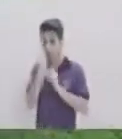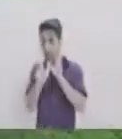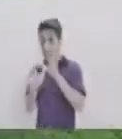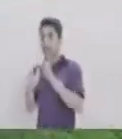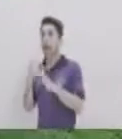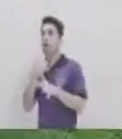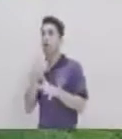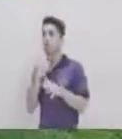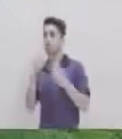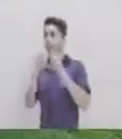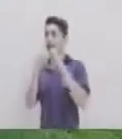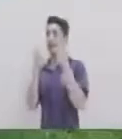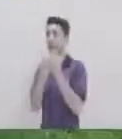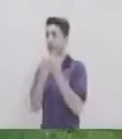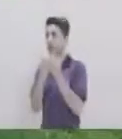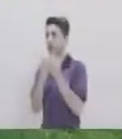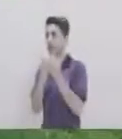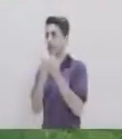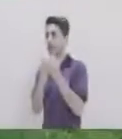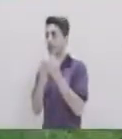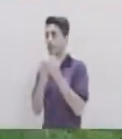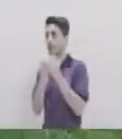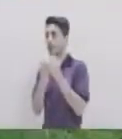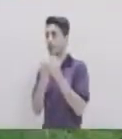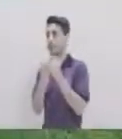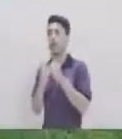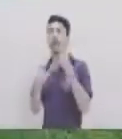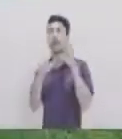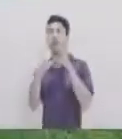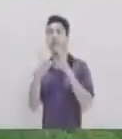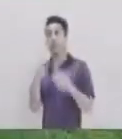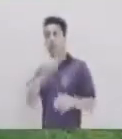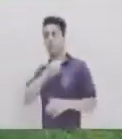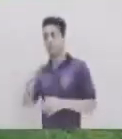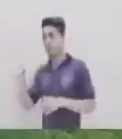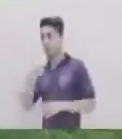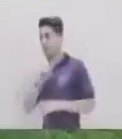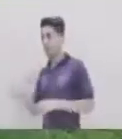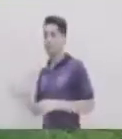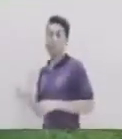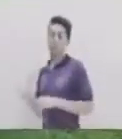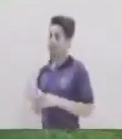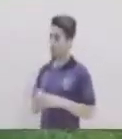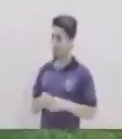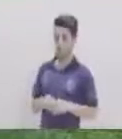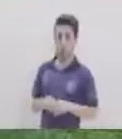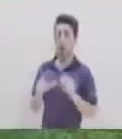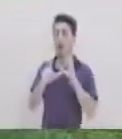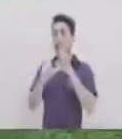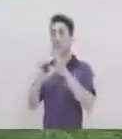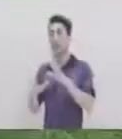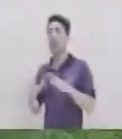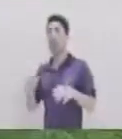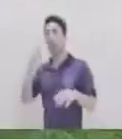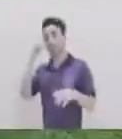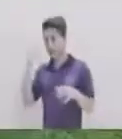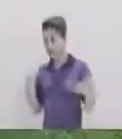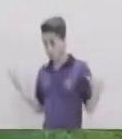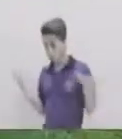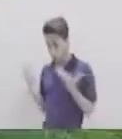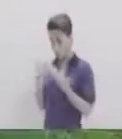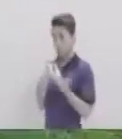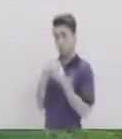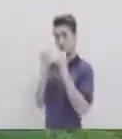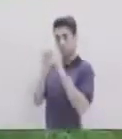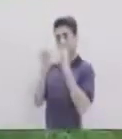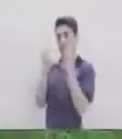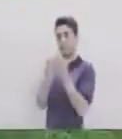líder Trabaja en equipo No es una persona Que manda Sino es una persona Que trabaja Trabaja junto